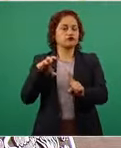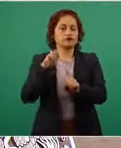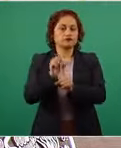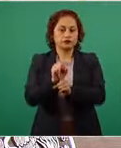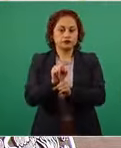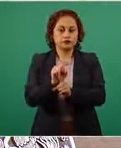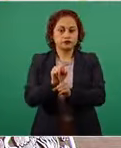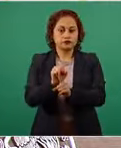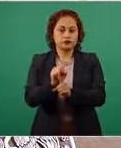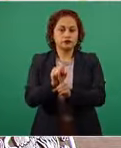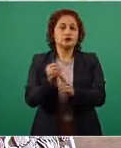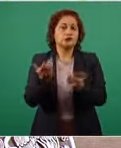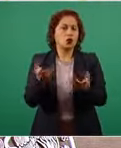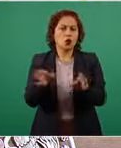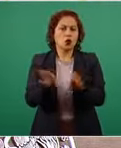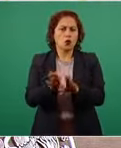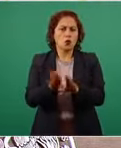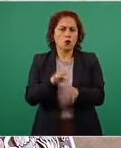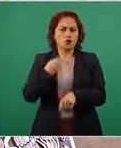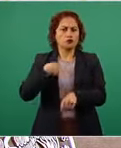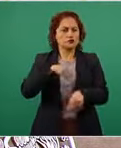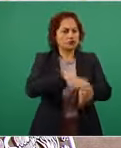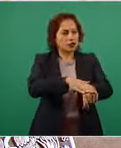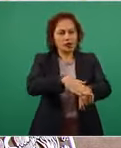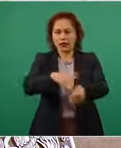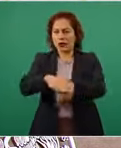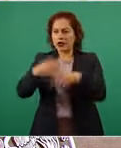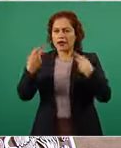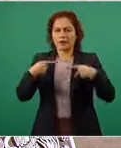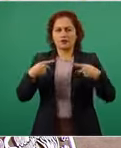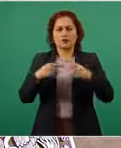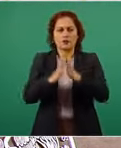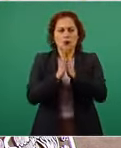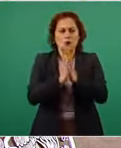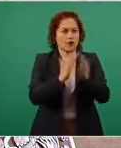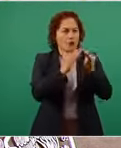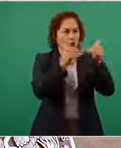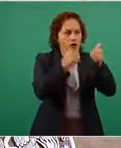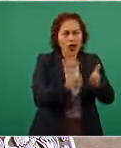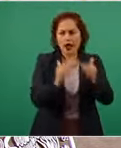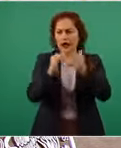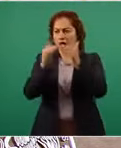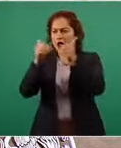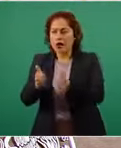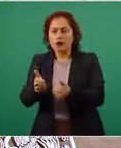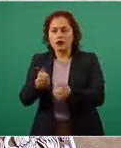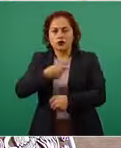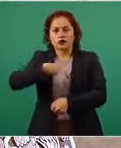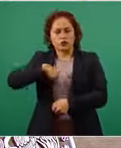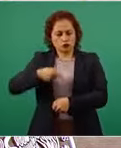pidiéndole a la gente que se quede en sus casas lo que nosotros llamábamos el aislamiento sanitario